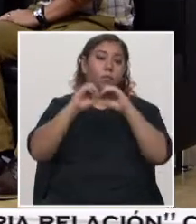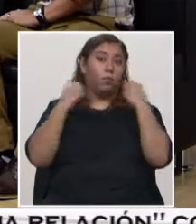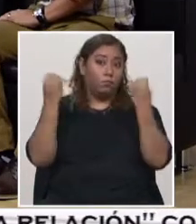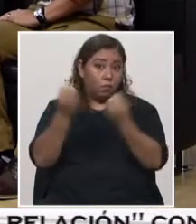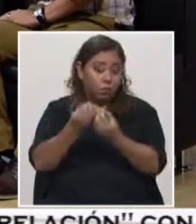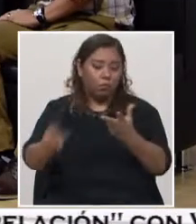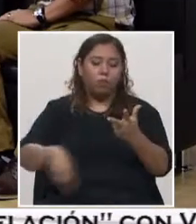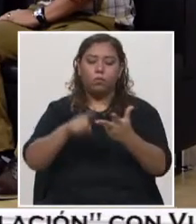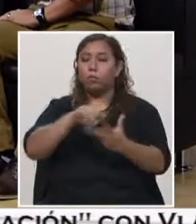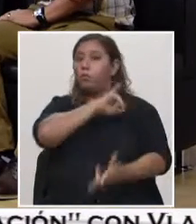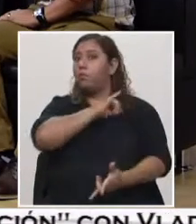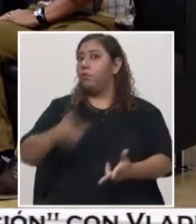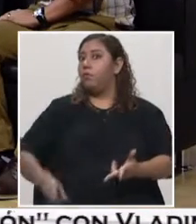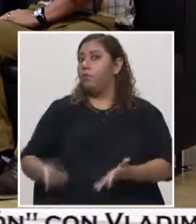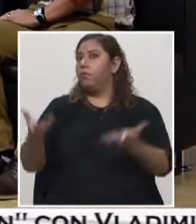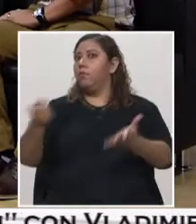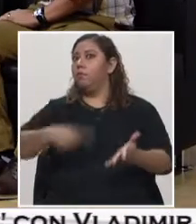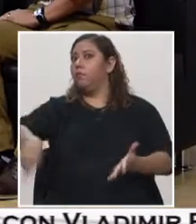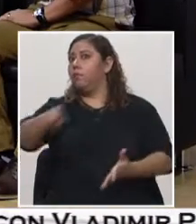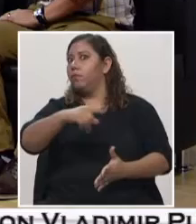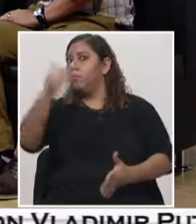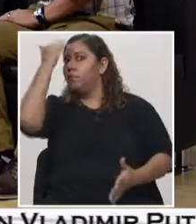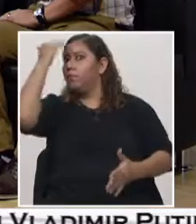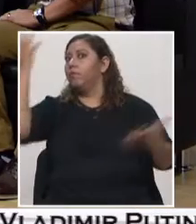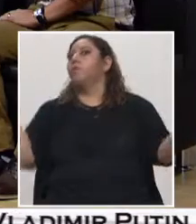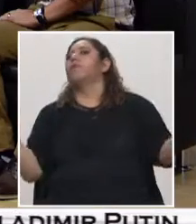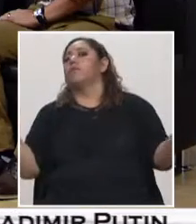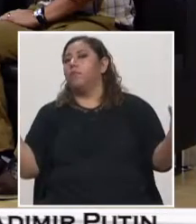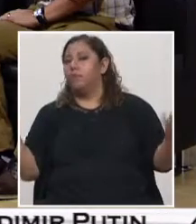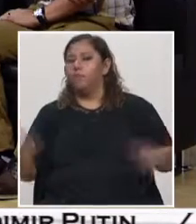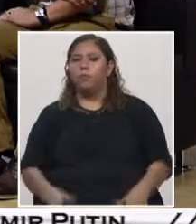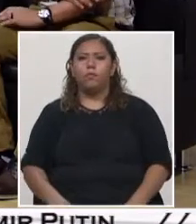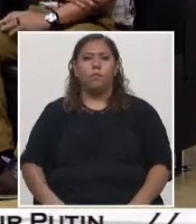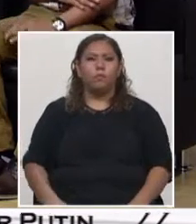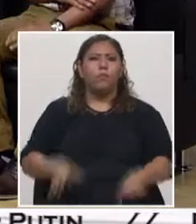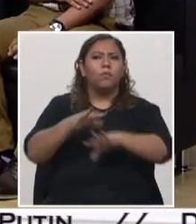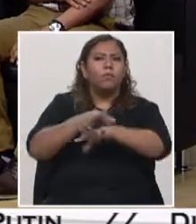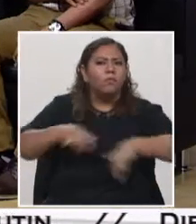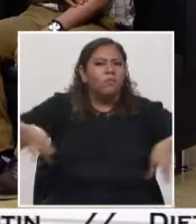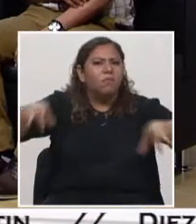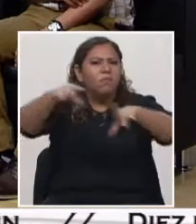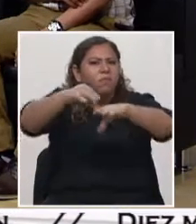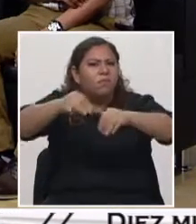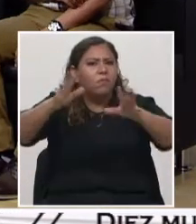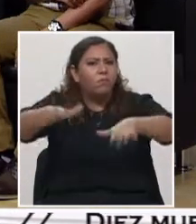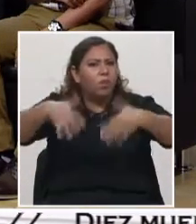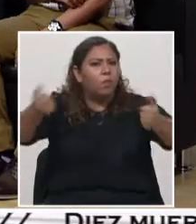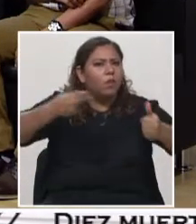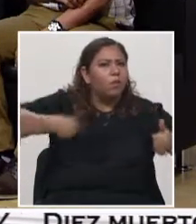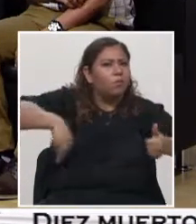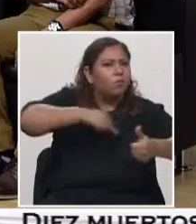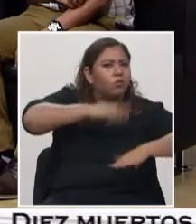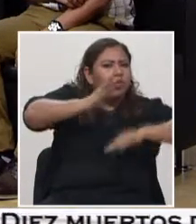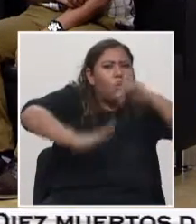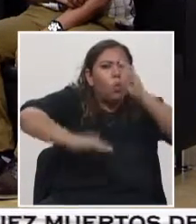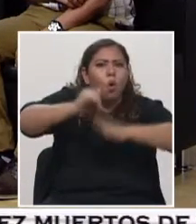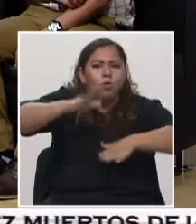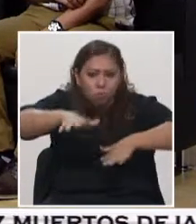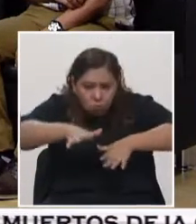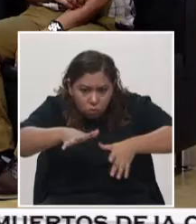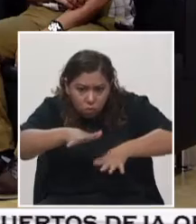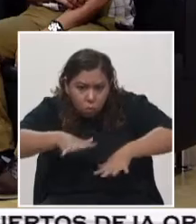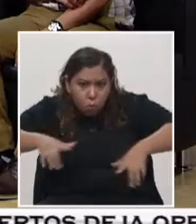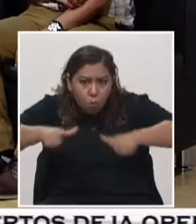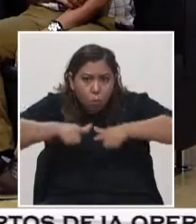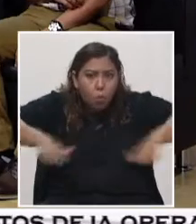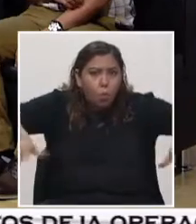patronatos, porque tenemos que saber en el caso de la geología, o dónde estamos cimentando, dónde estamos construyendo, si es un